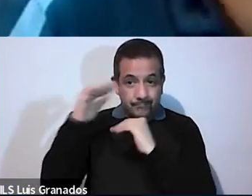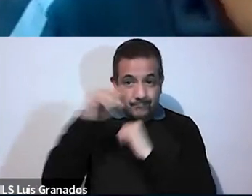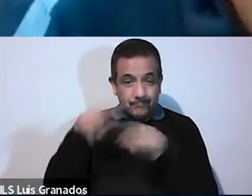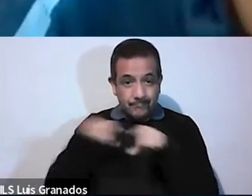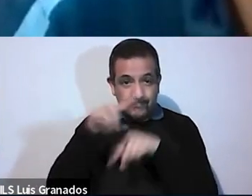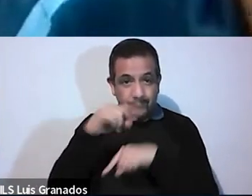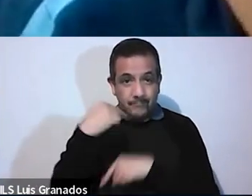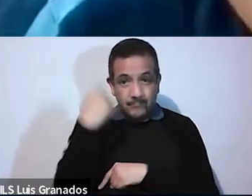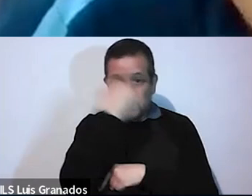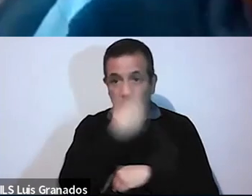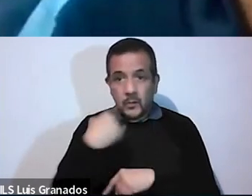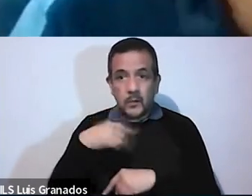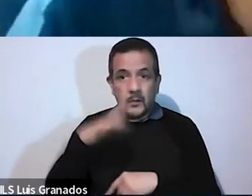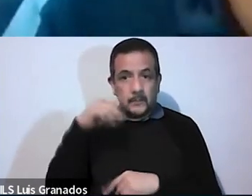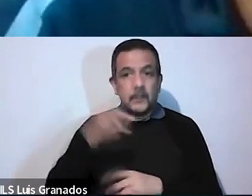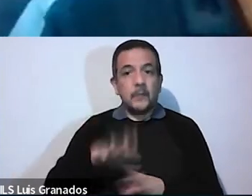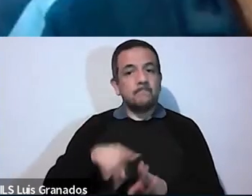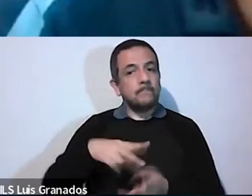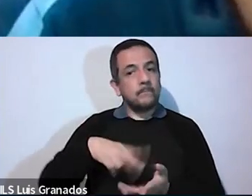Es un rostro de indignación,